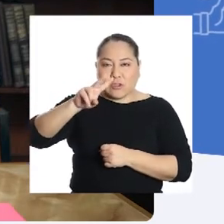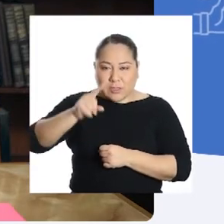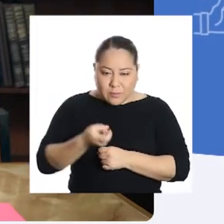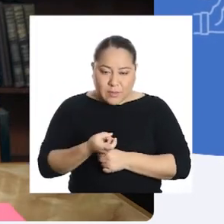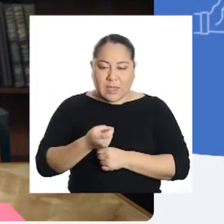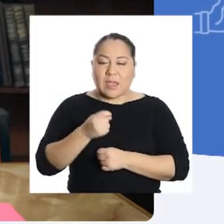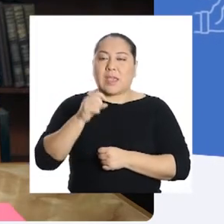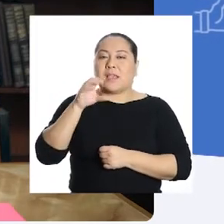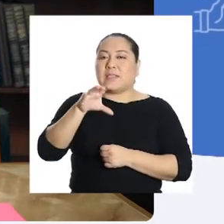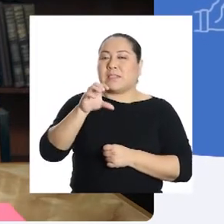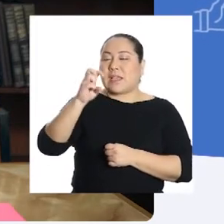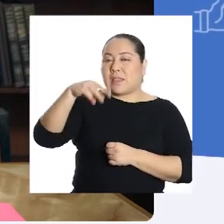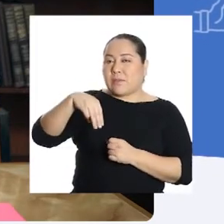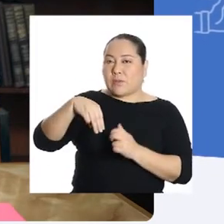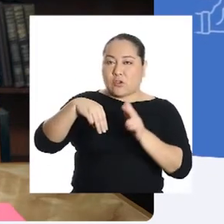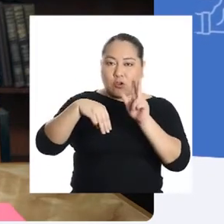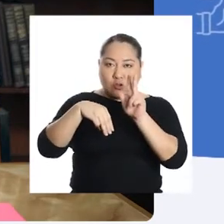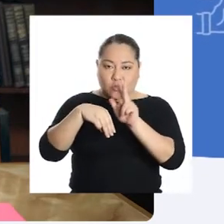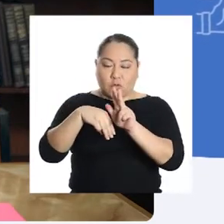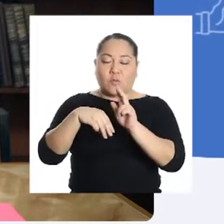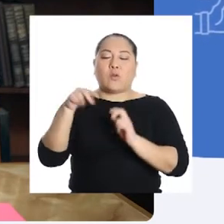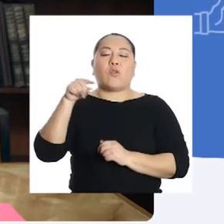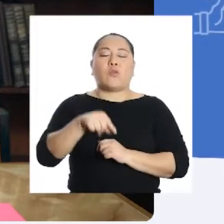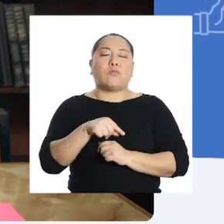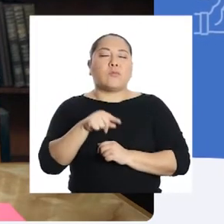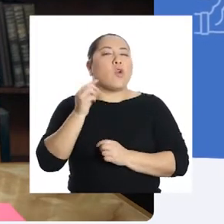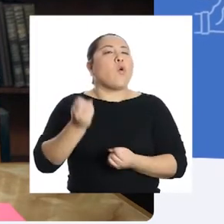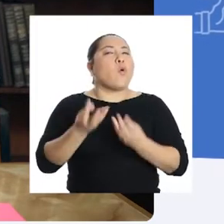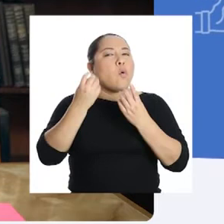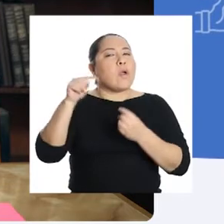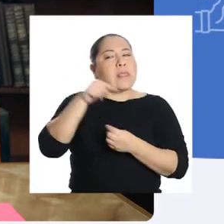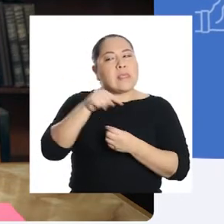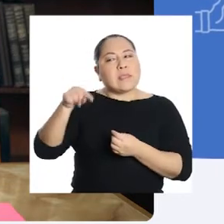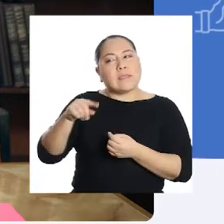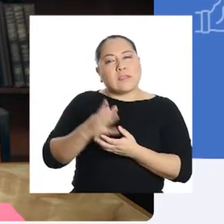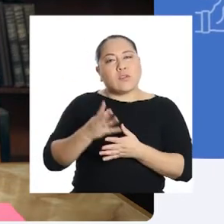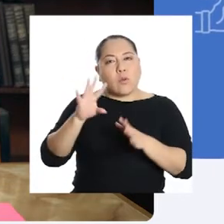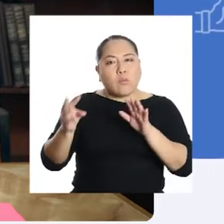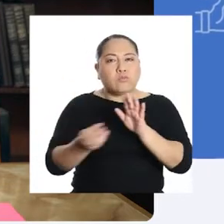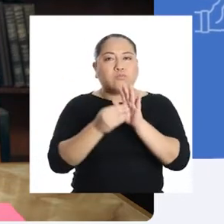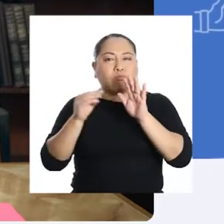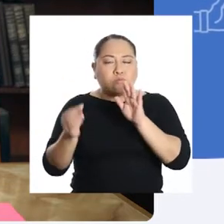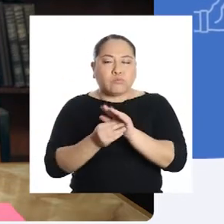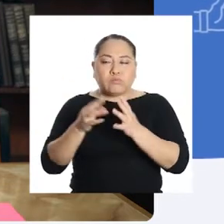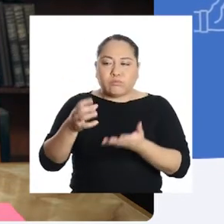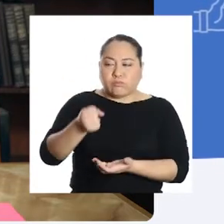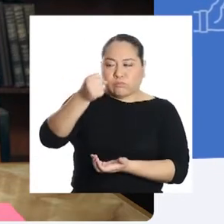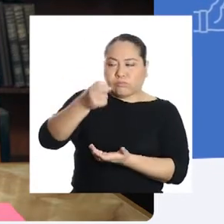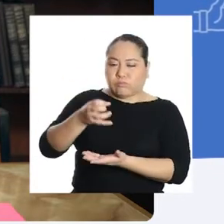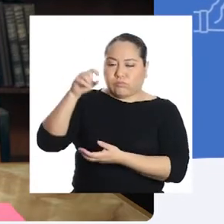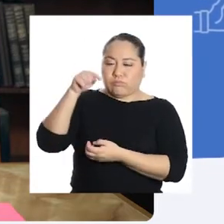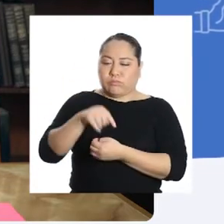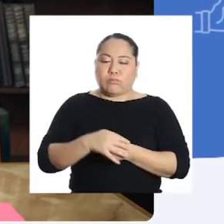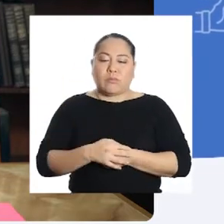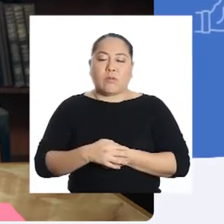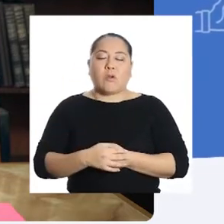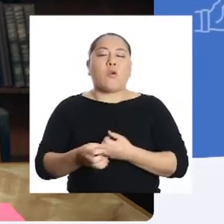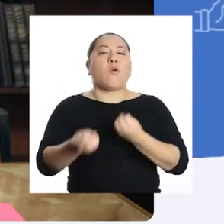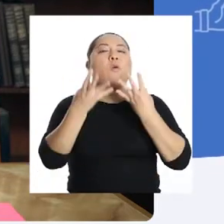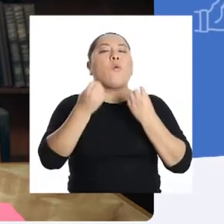considerando los resultados hallados, ¿cuántas veces este volumen está contenido en la bolsa?